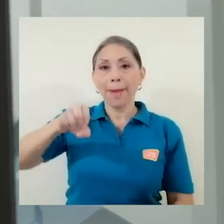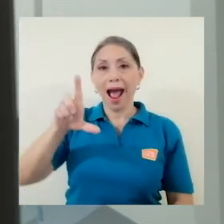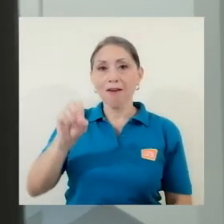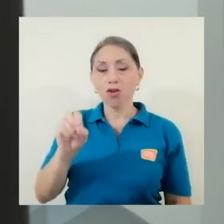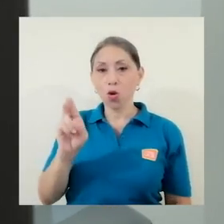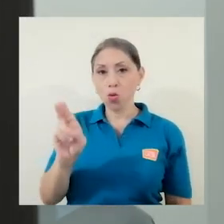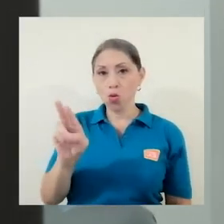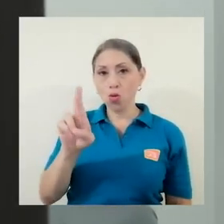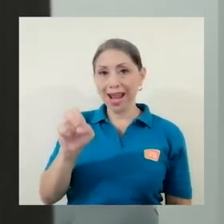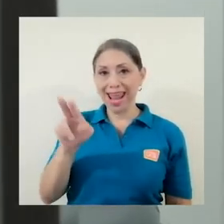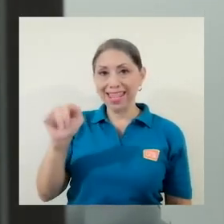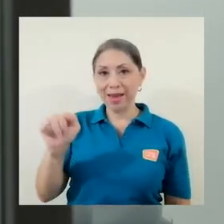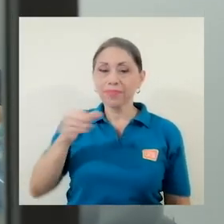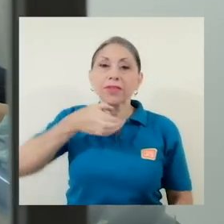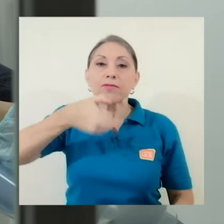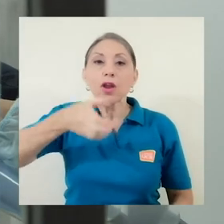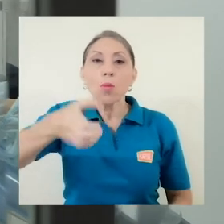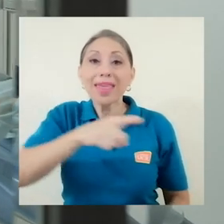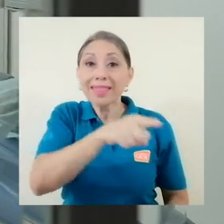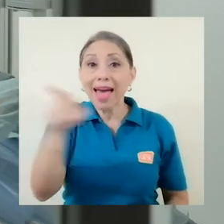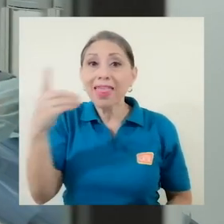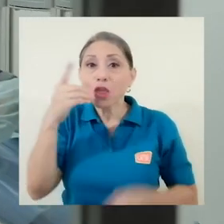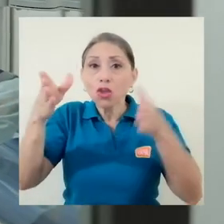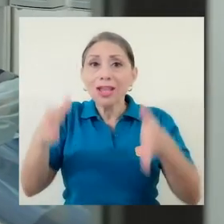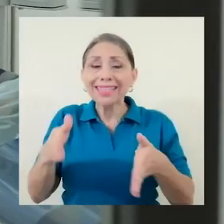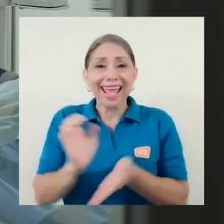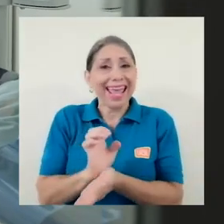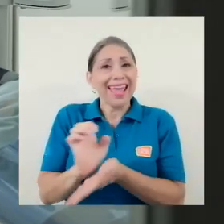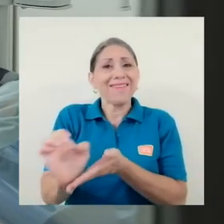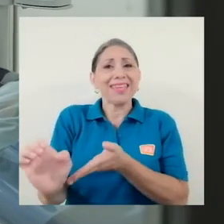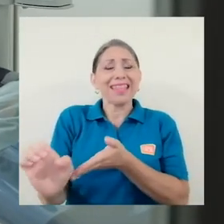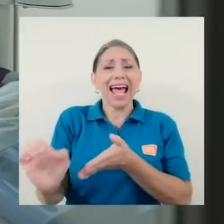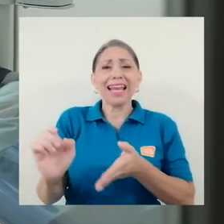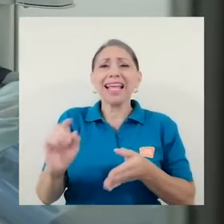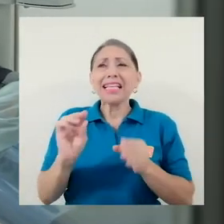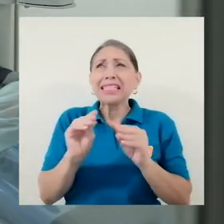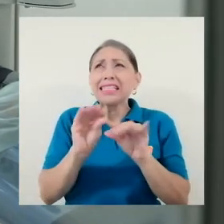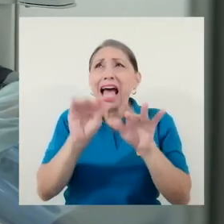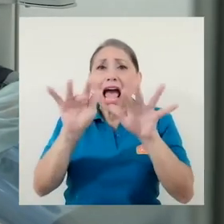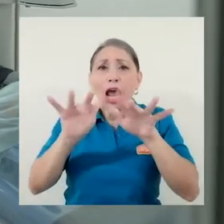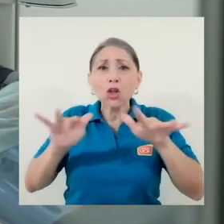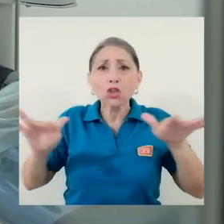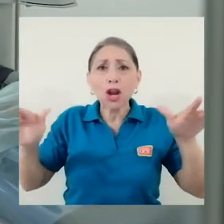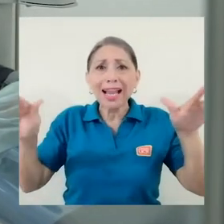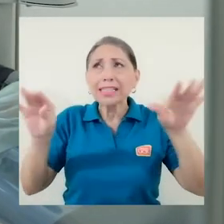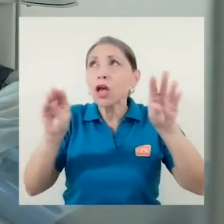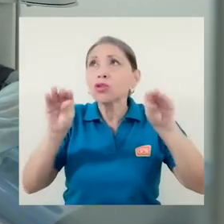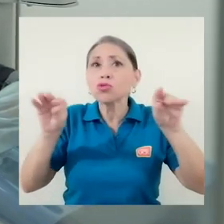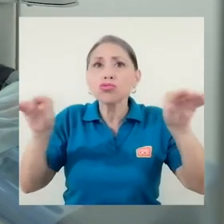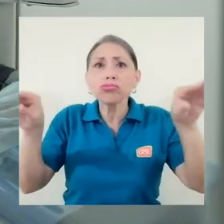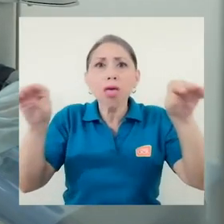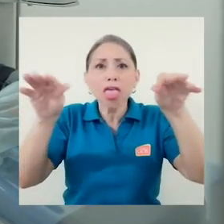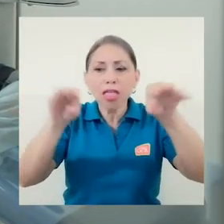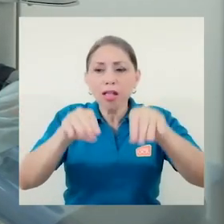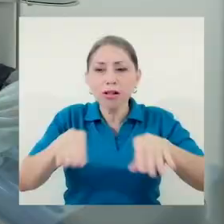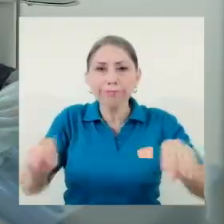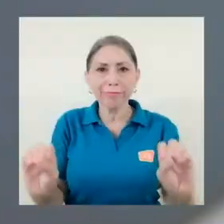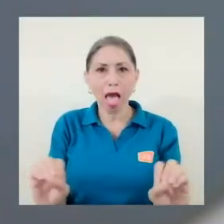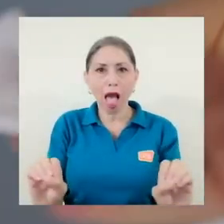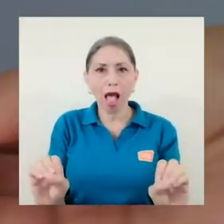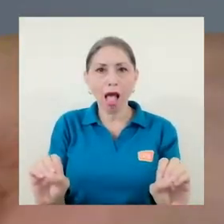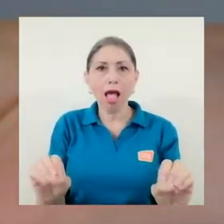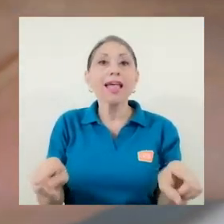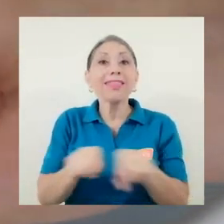Pablo Ureña recomienda a los odontólogos evitar los aerosoles para que las gotículas no queden en las superficies,